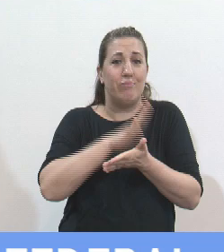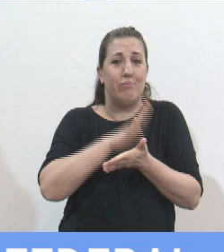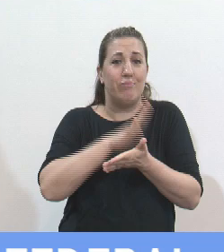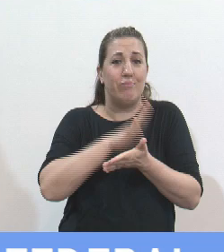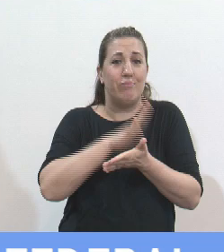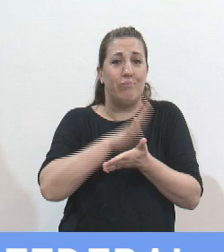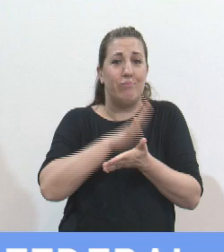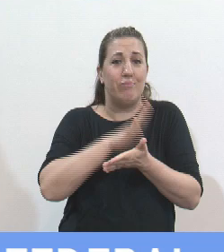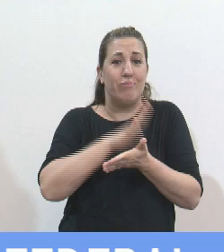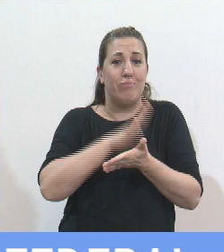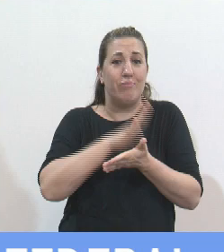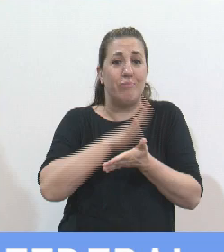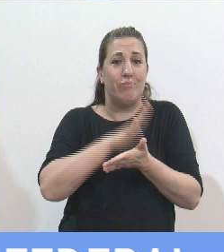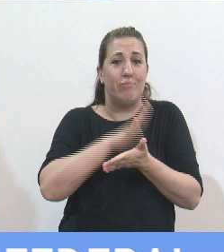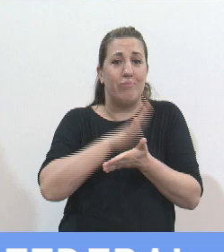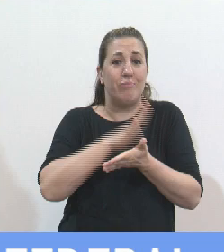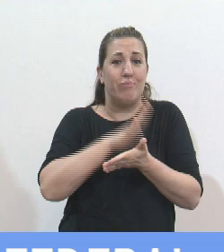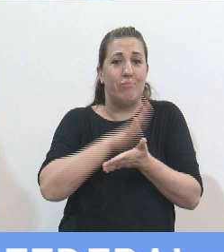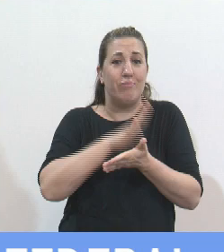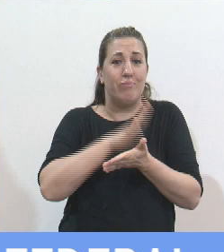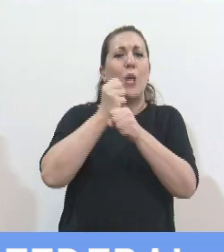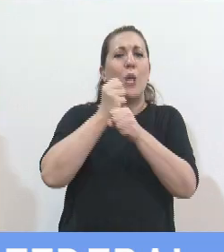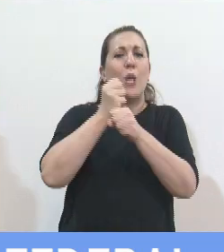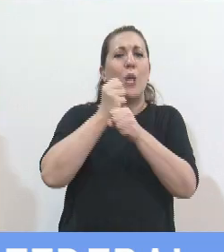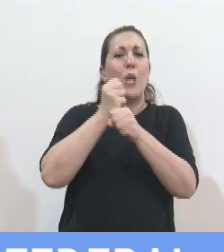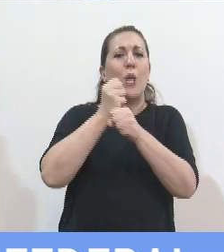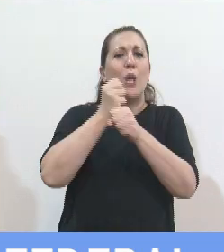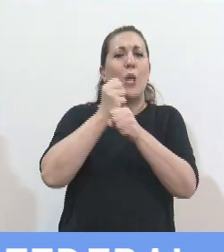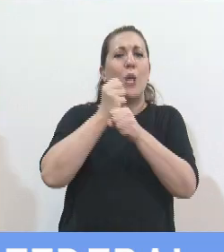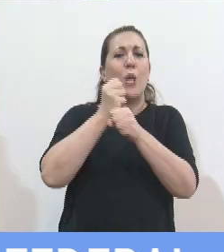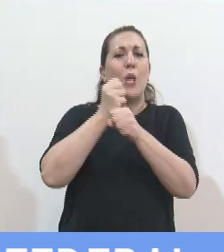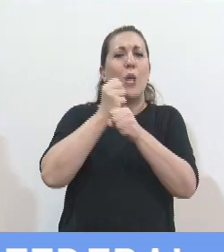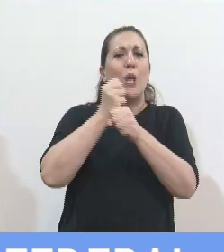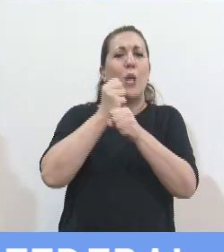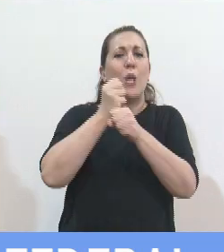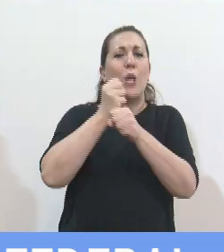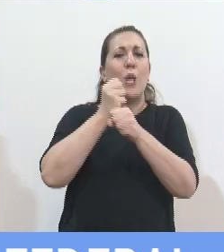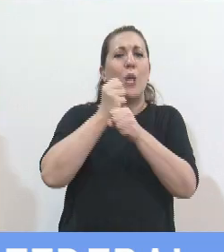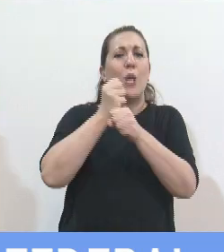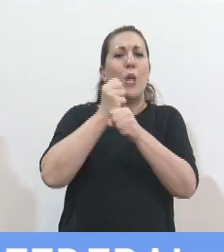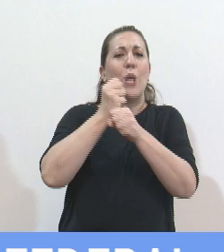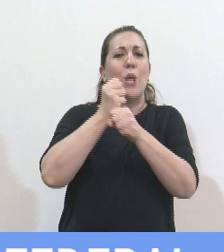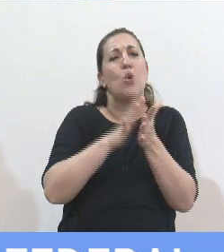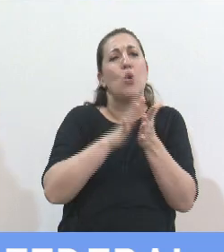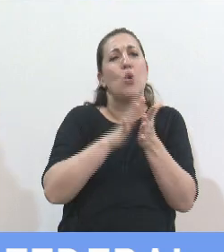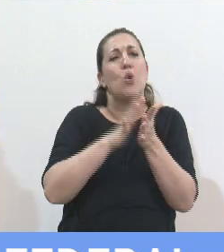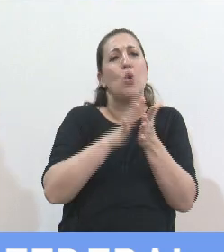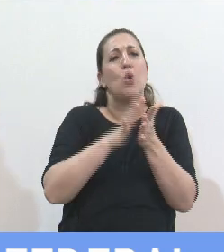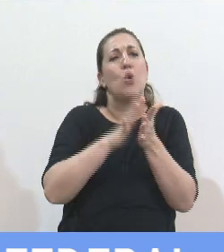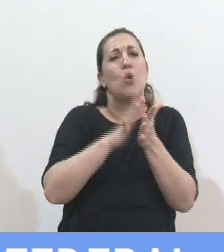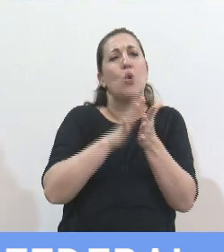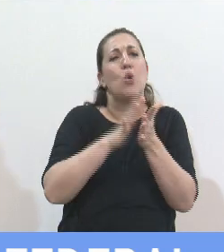hace años y discutiendo sobre estos temas. Se habla mucho del consenso. Y yo, sinceramente, creo que